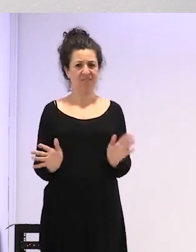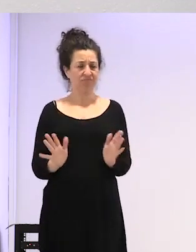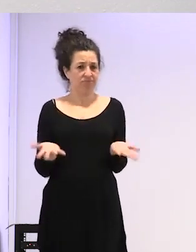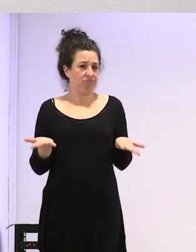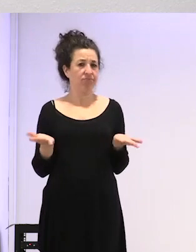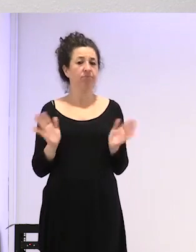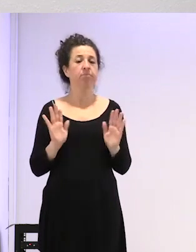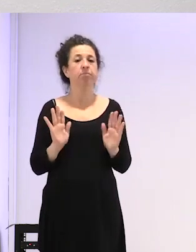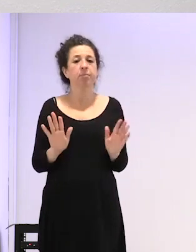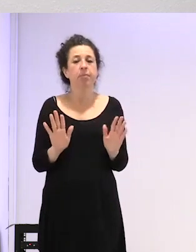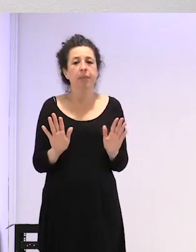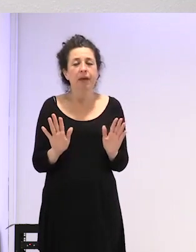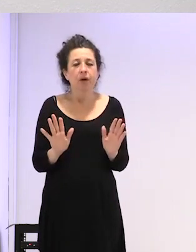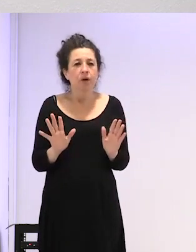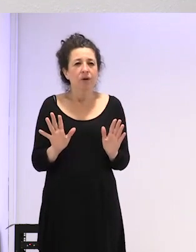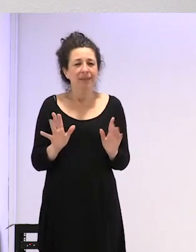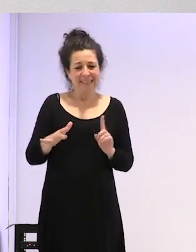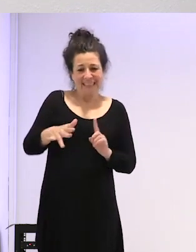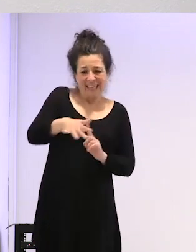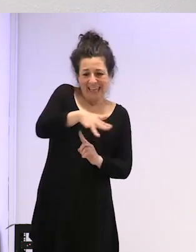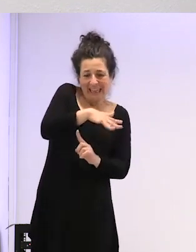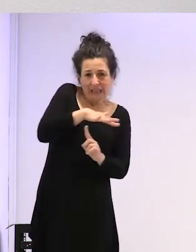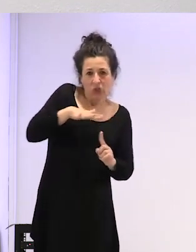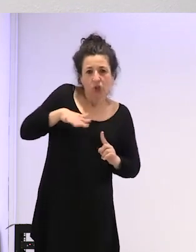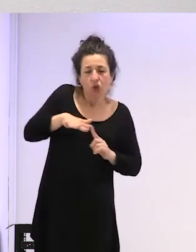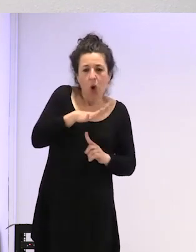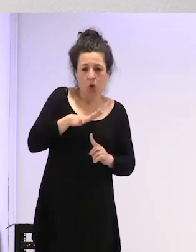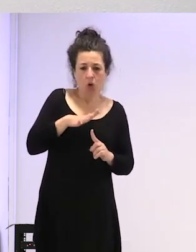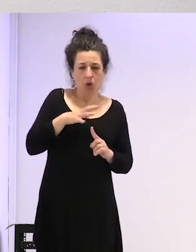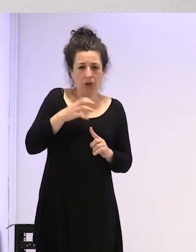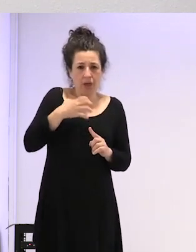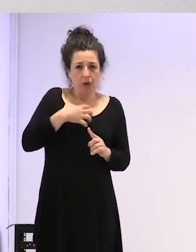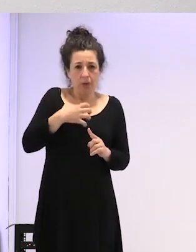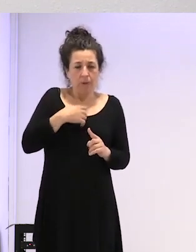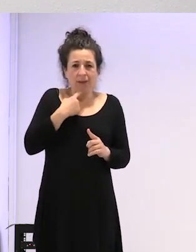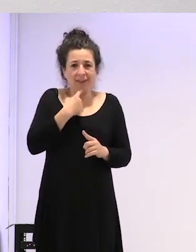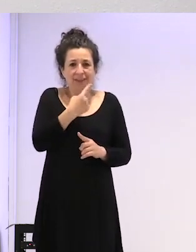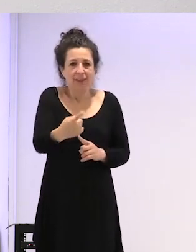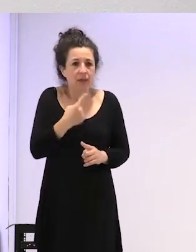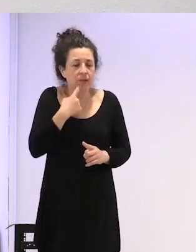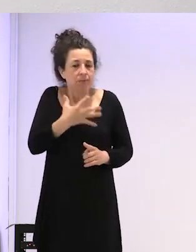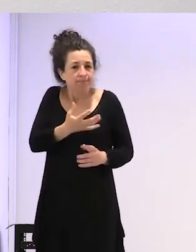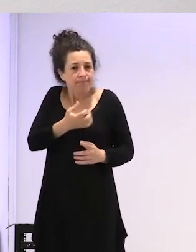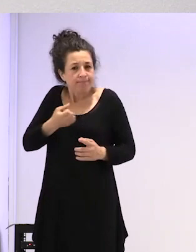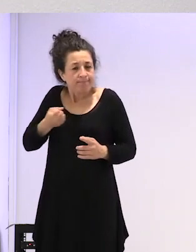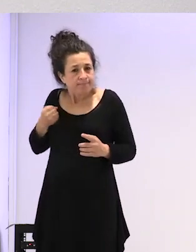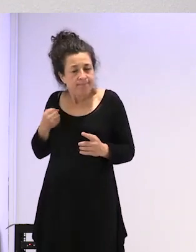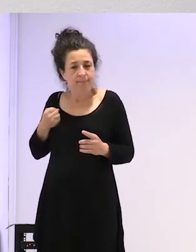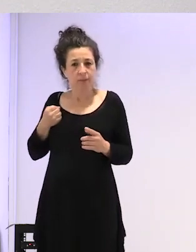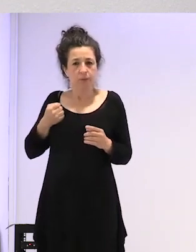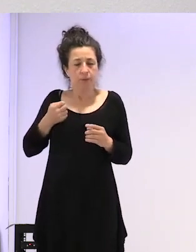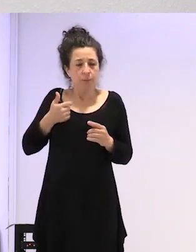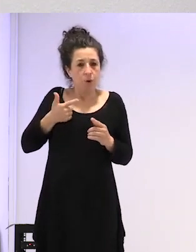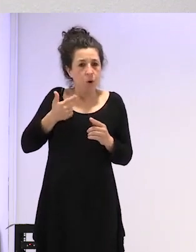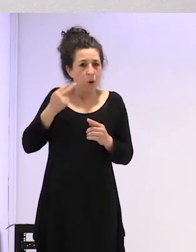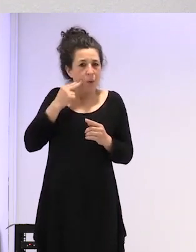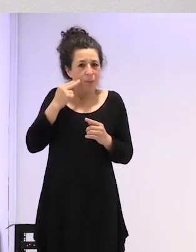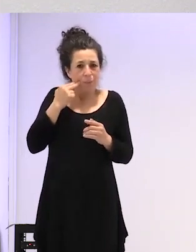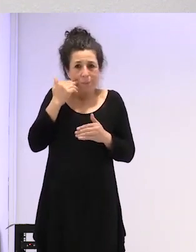trans pero no puedes decirlo a nadie y vivir en este miedo permanente de que te descubran